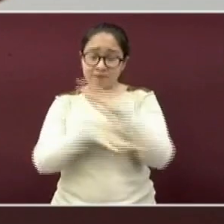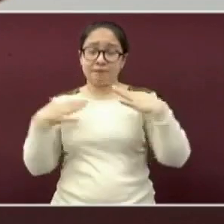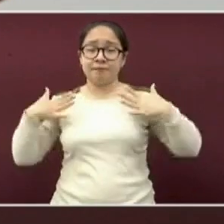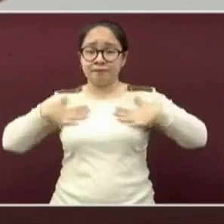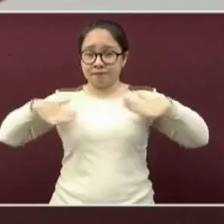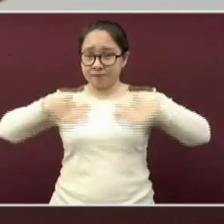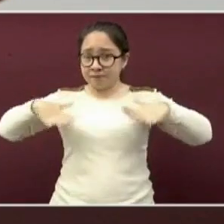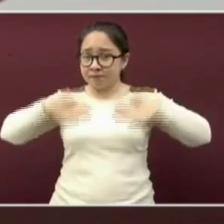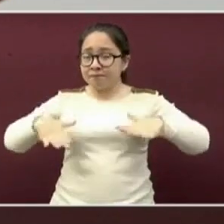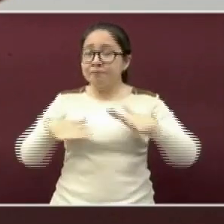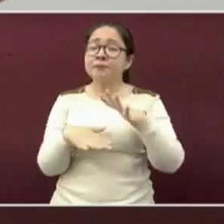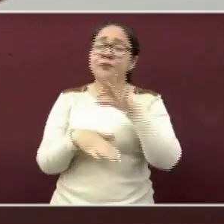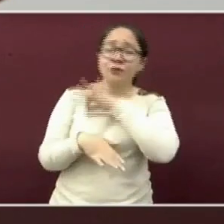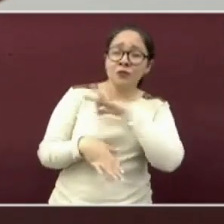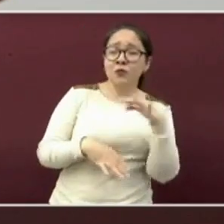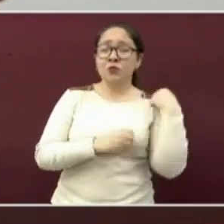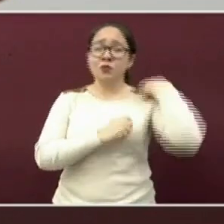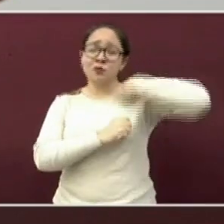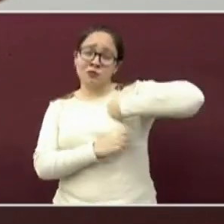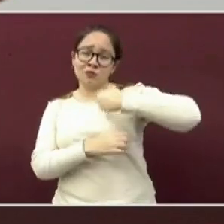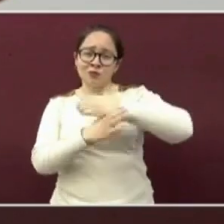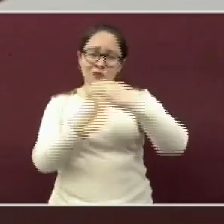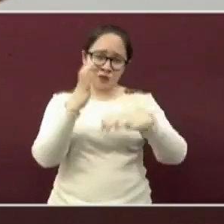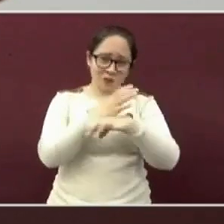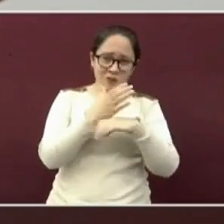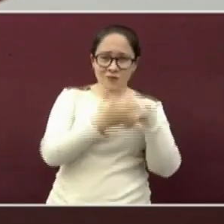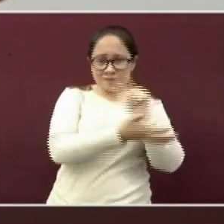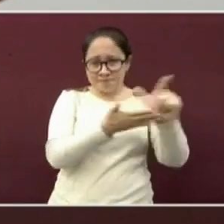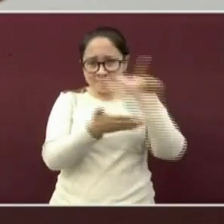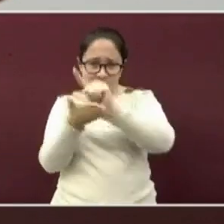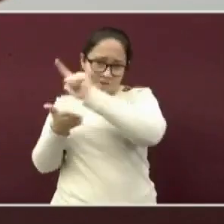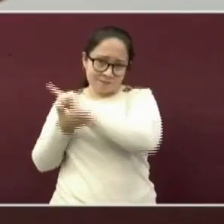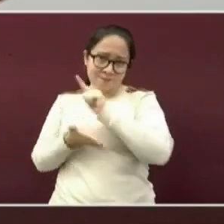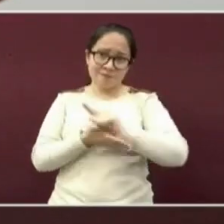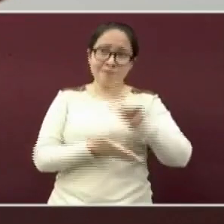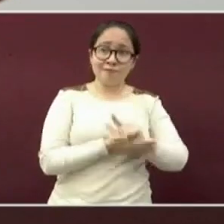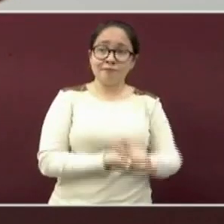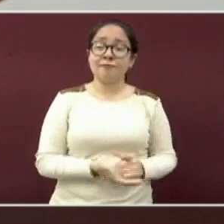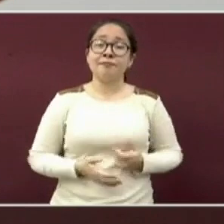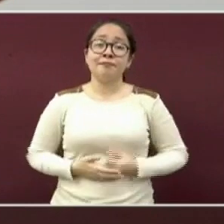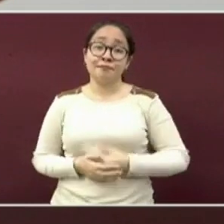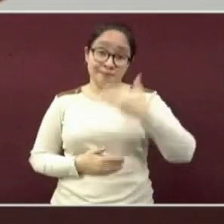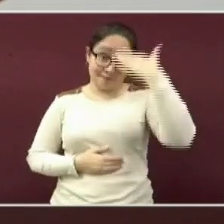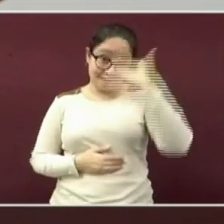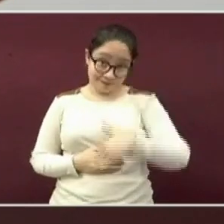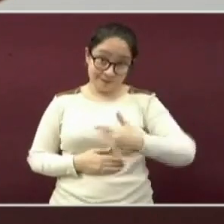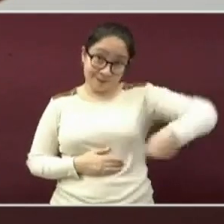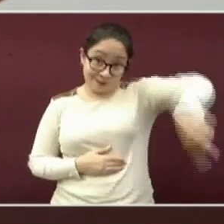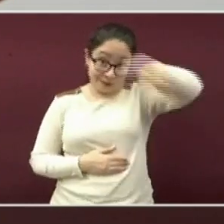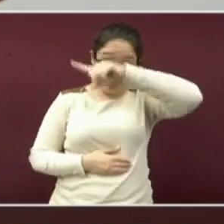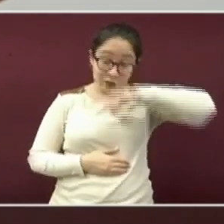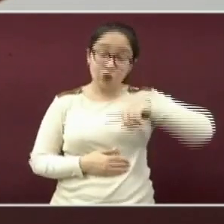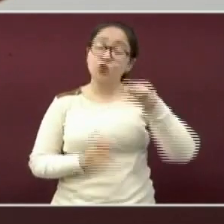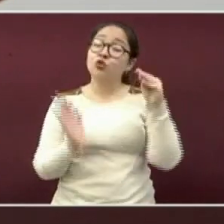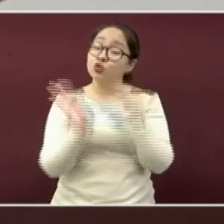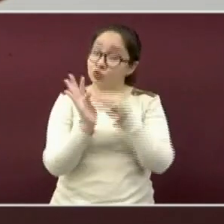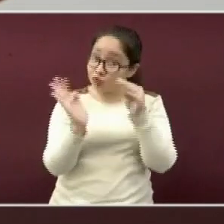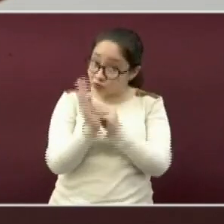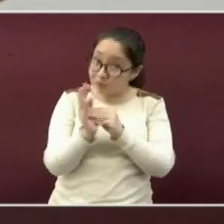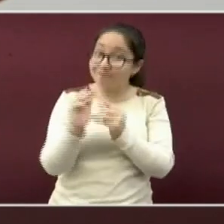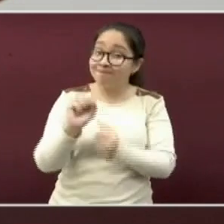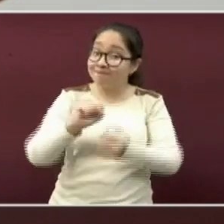desinfecte la bolsa y los productos que compró. Como bien saben, aún seguimos en